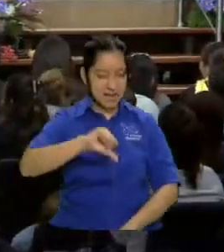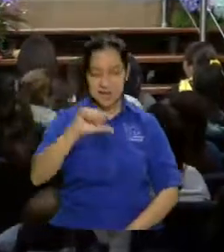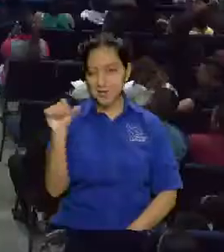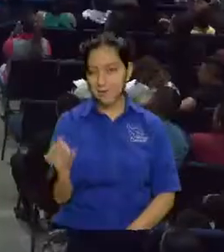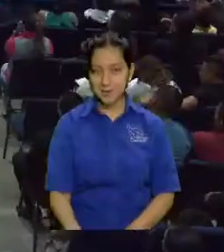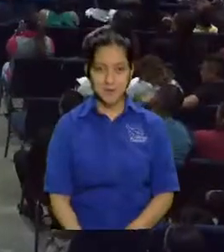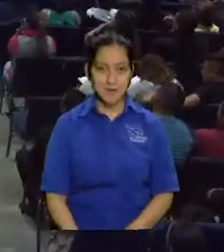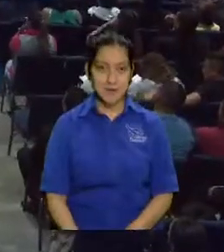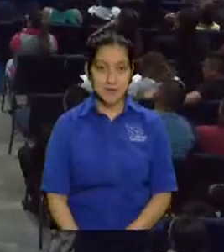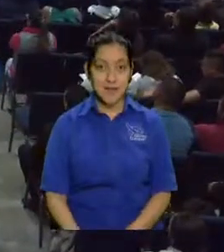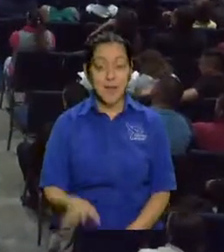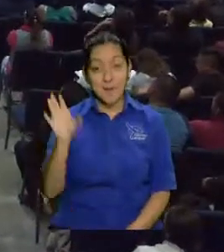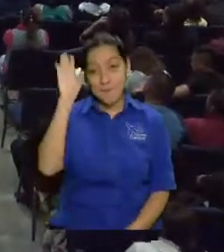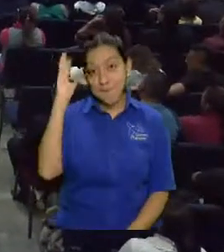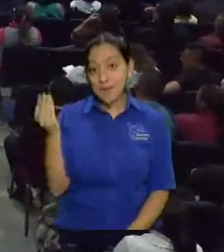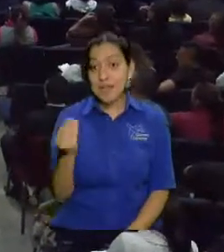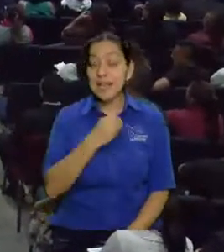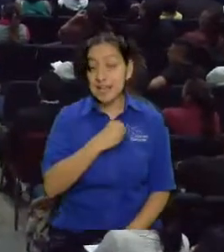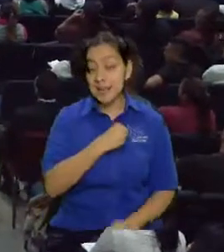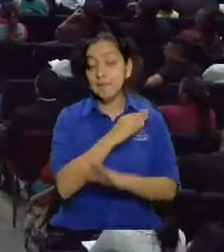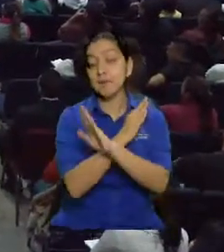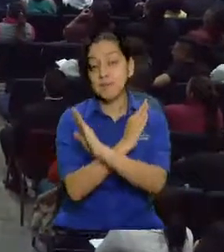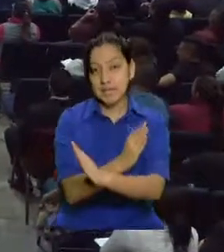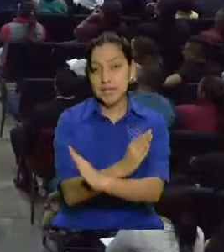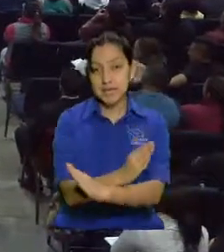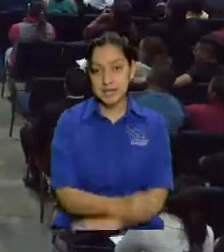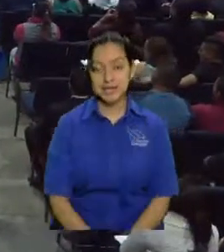porque él quiere protegerla